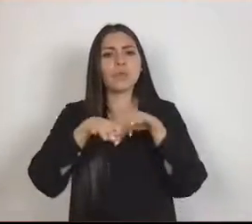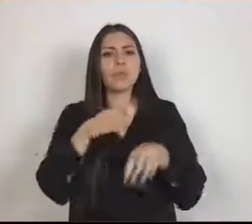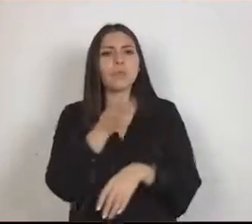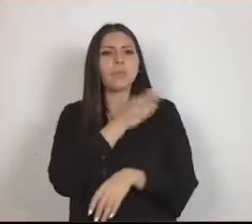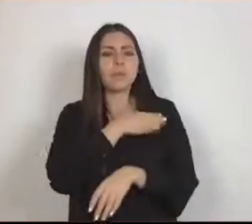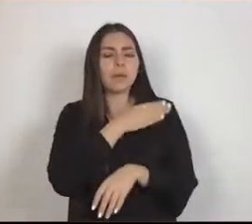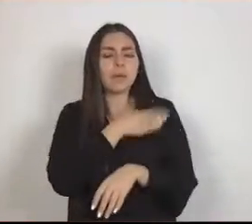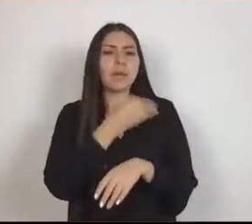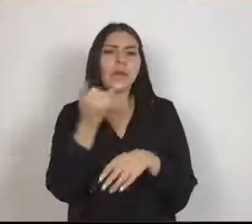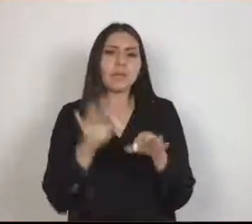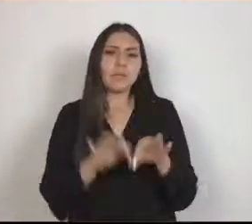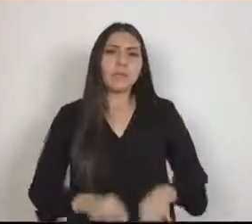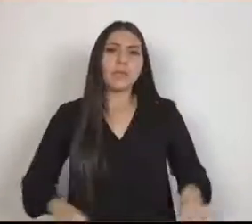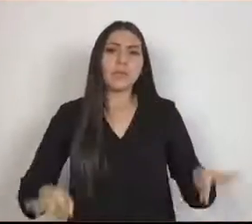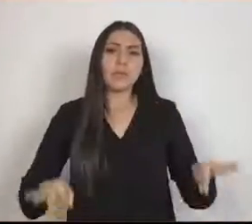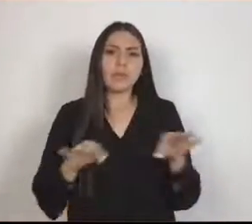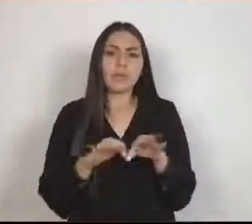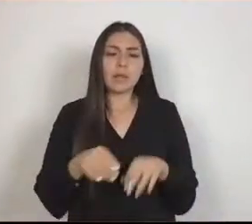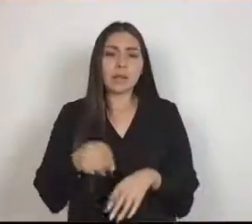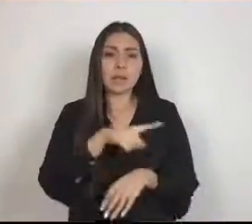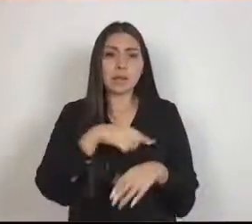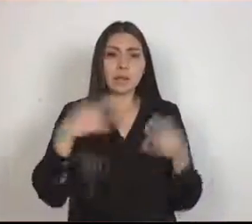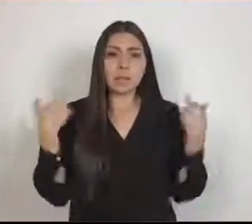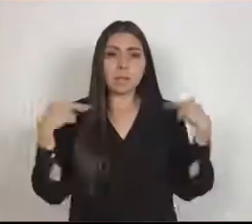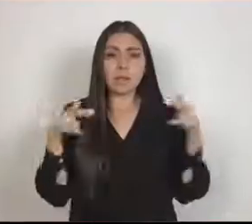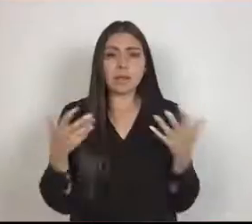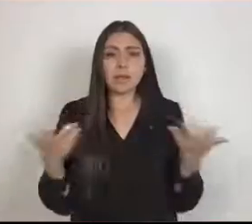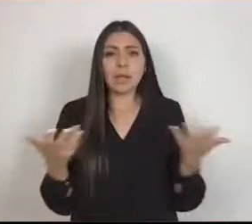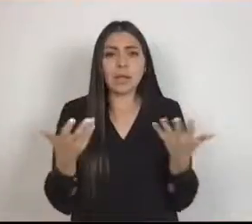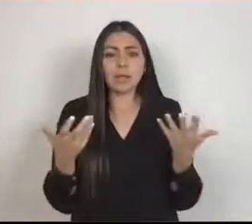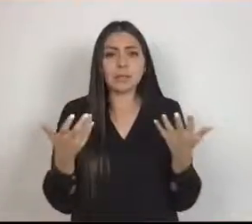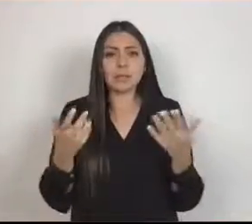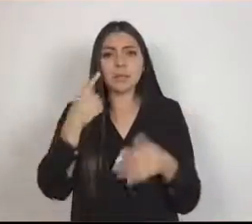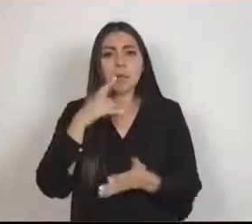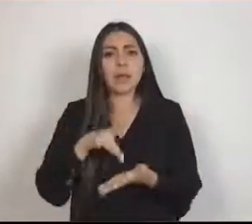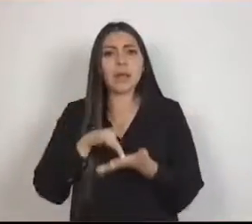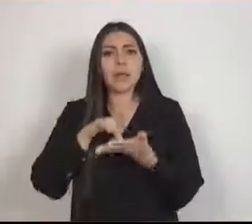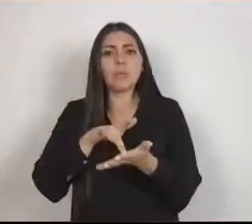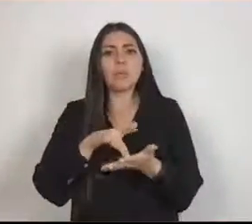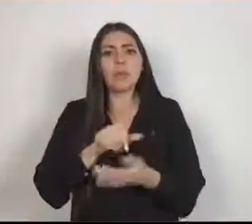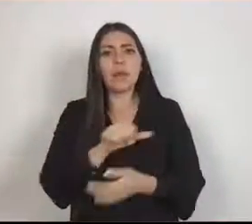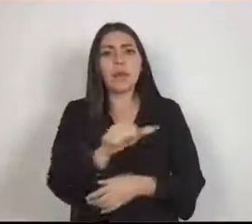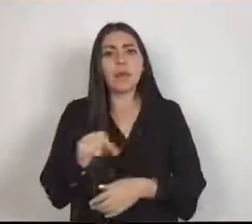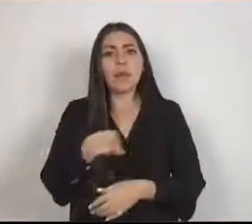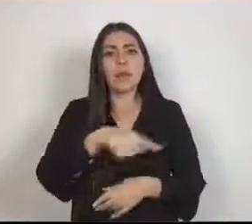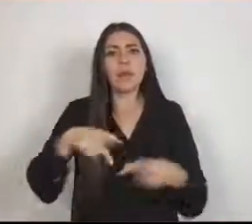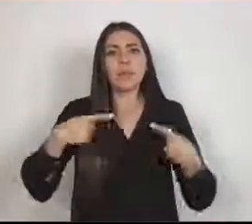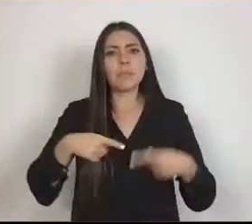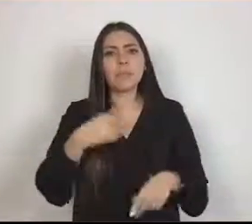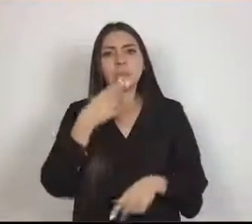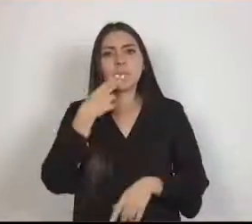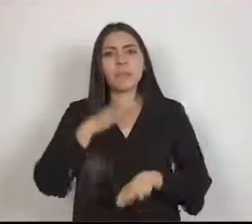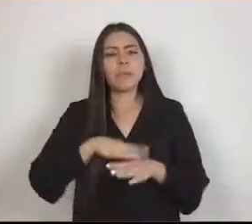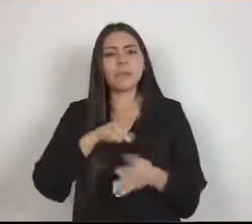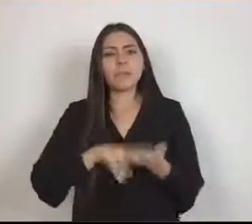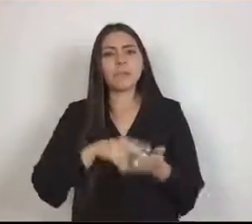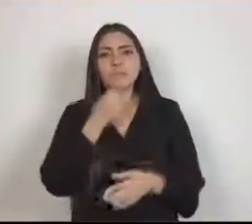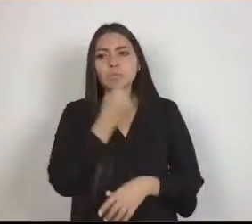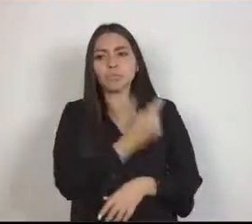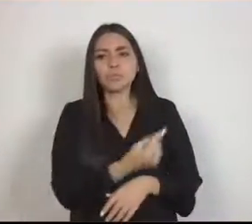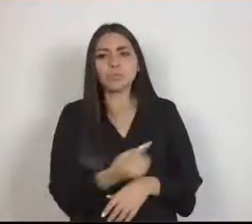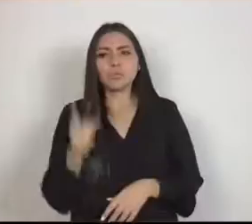que realizan en beneficio de lo más preciado que tenemos los mexiquenses que son las niñas, los niños, los